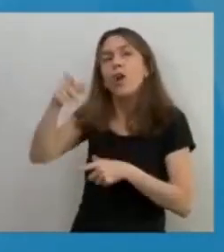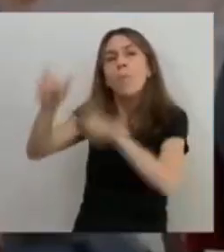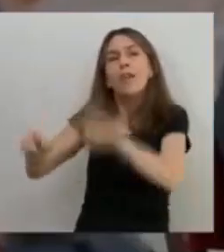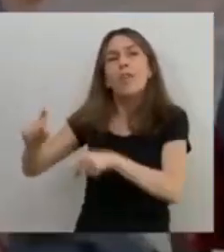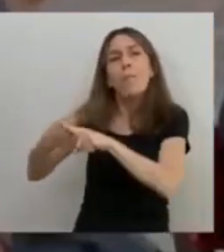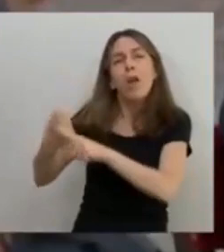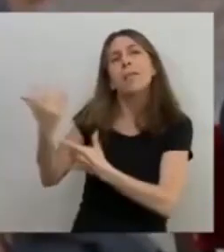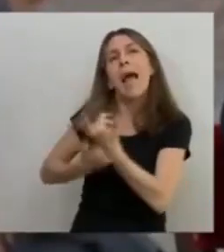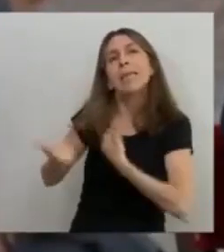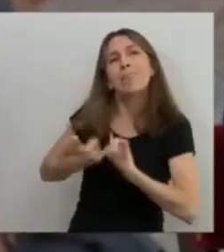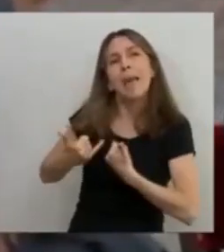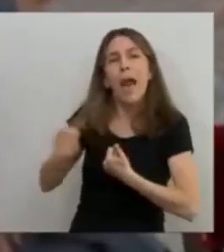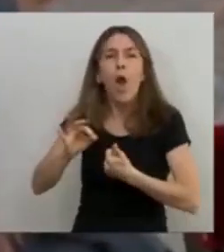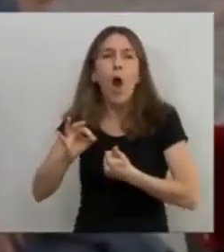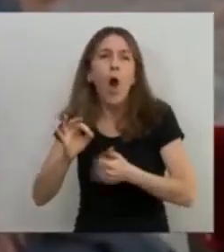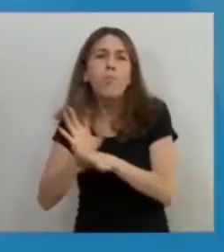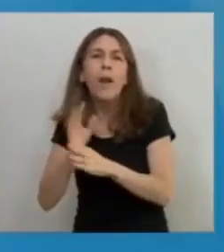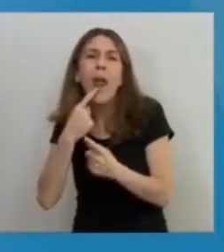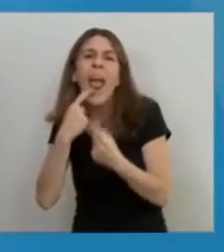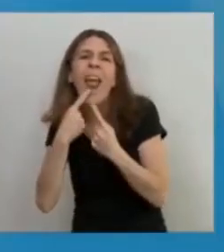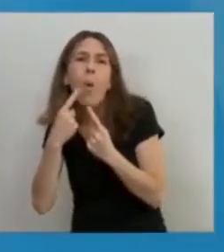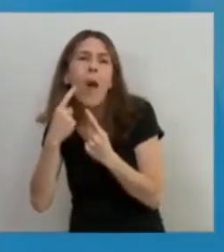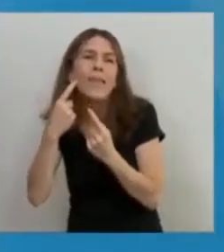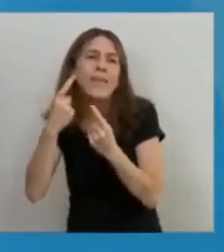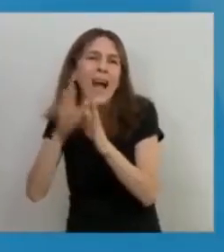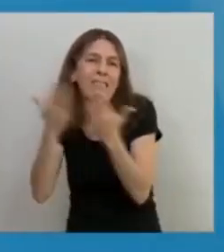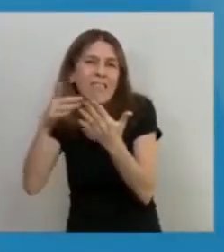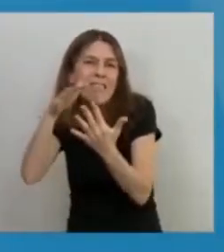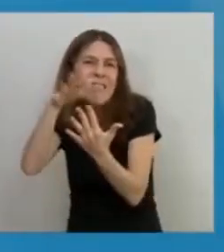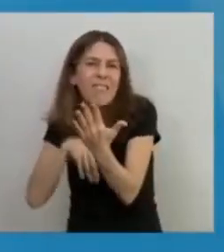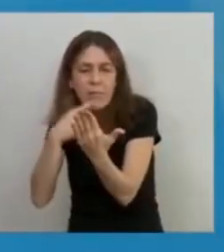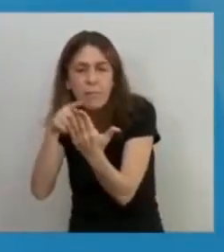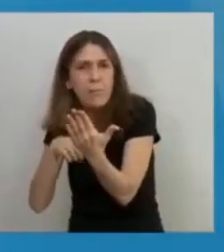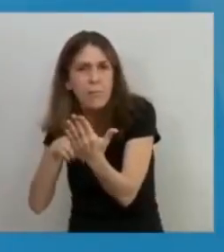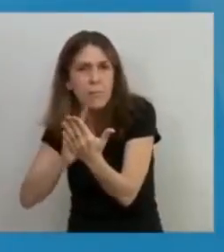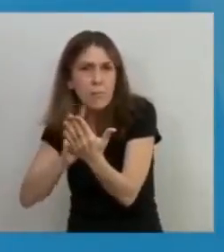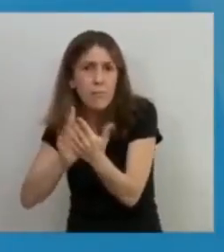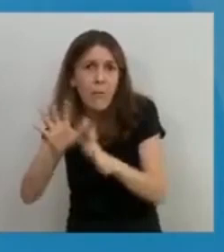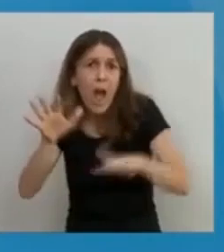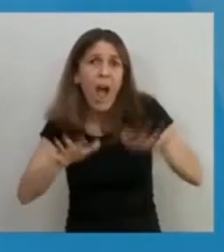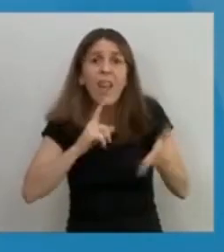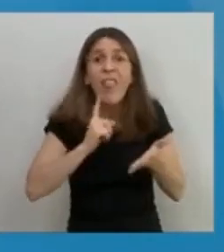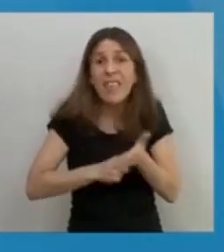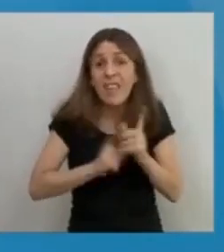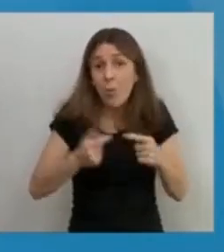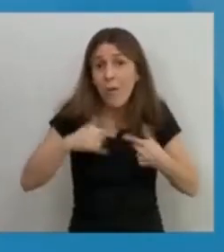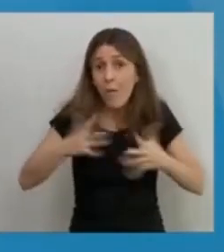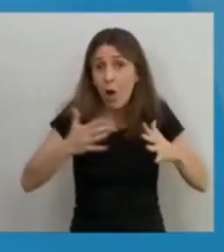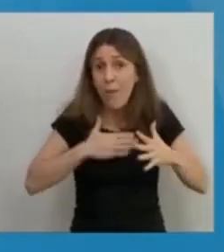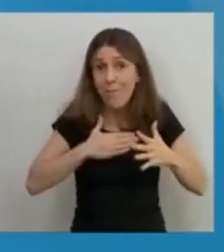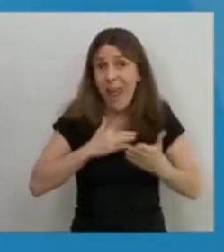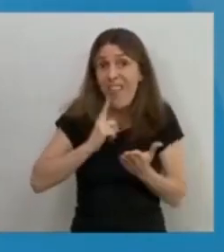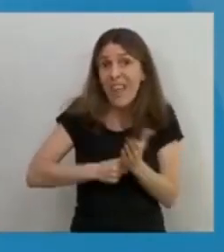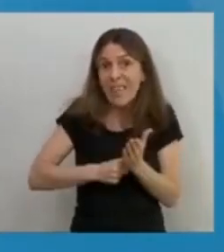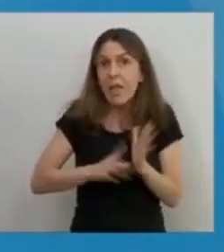políticos, ni siquiera leyendo encuestas. A veces esas medidas son antipáticas porque claramente nos